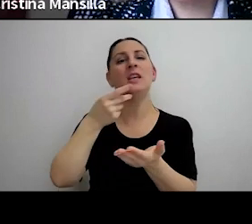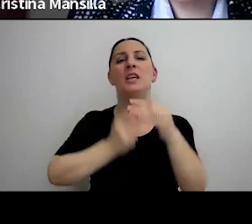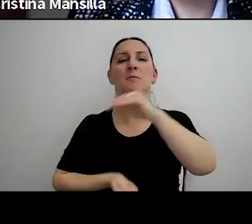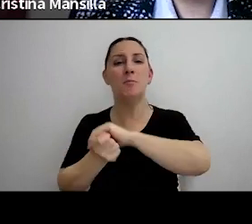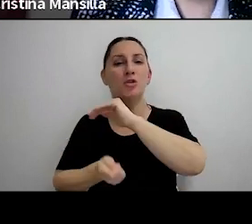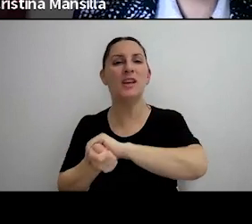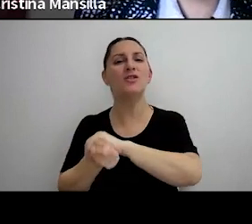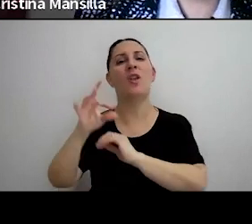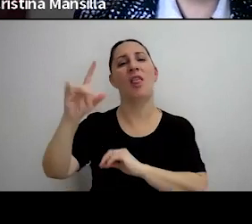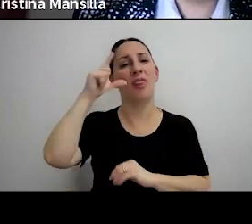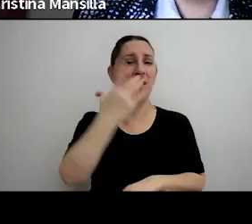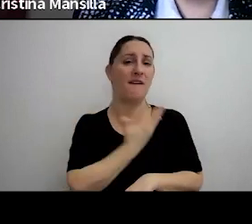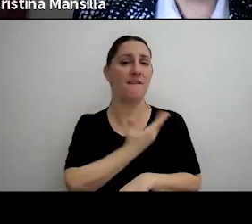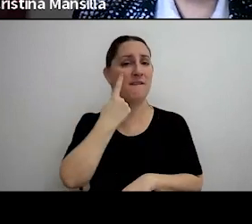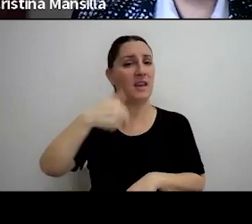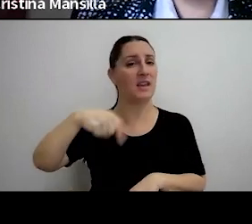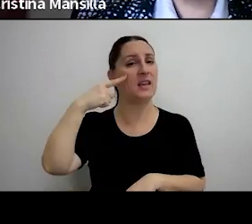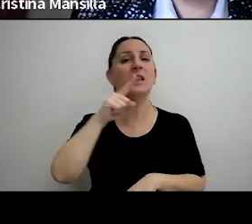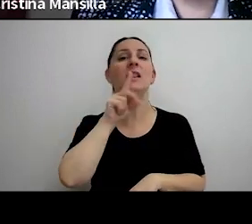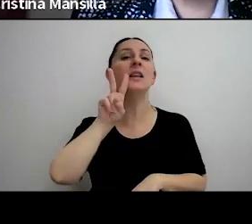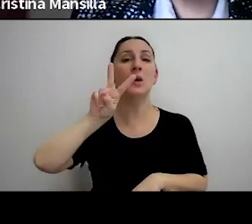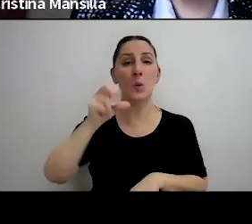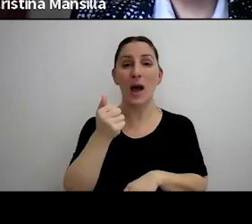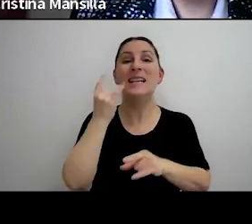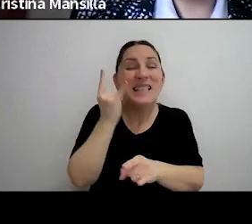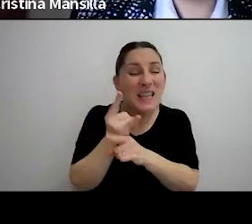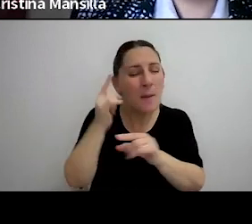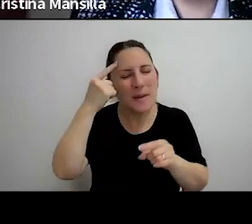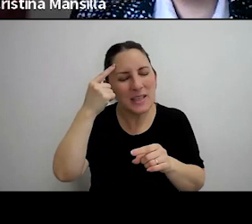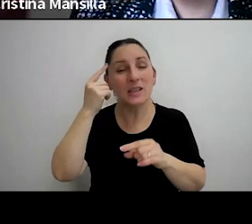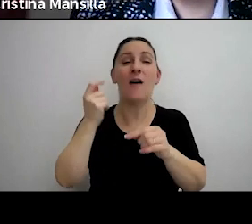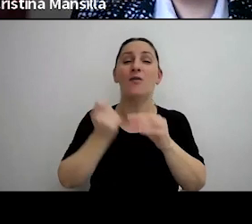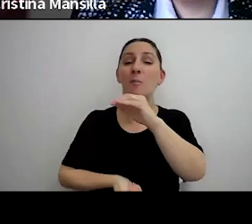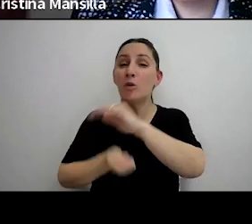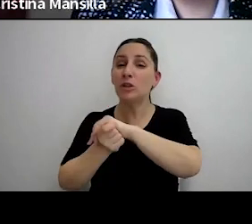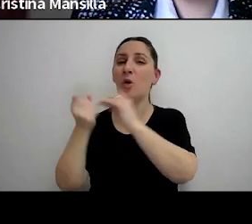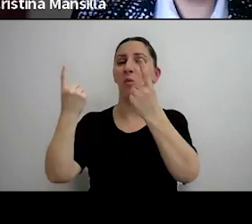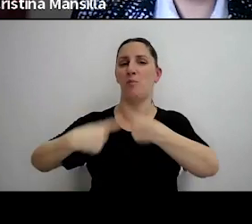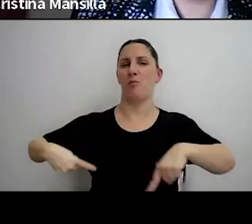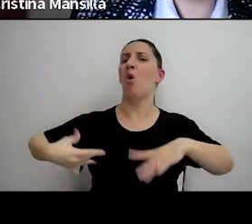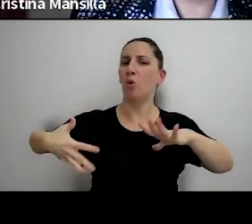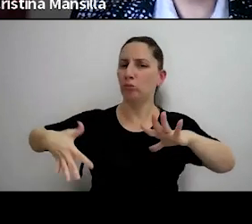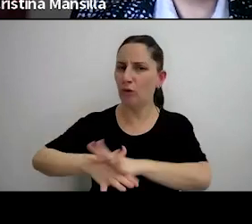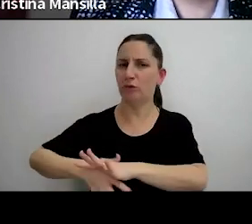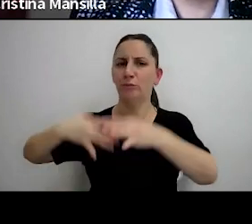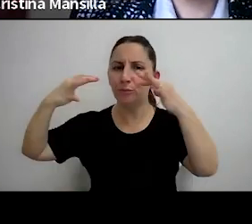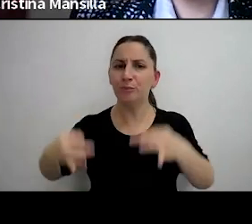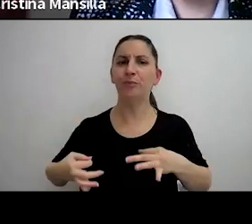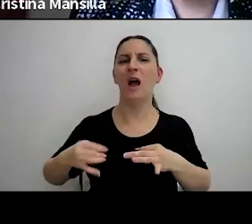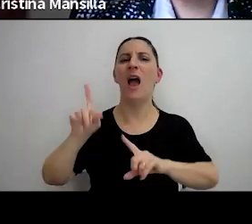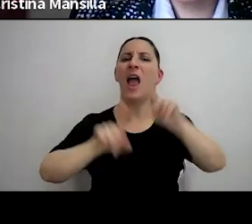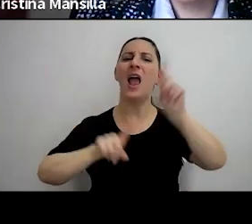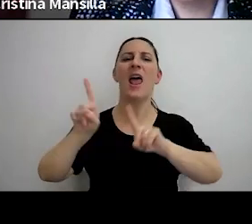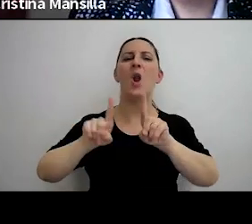definitivas, siempre que la importación corresponda a productos calificados en ciertas